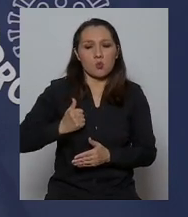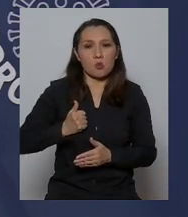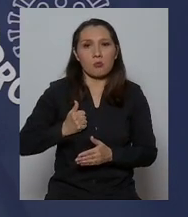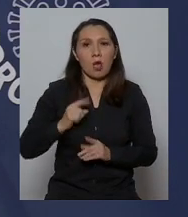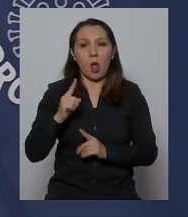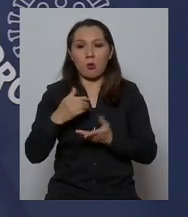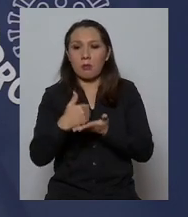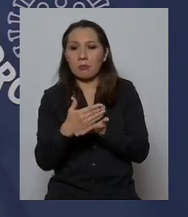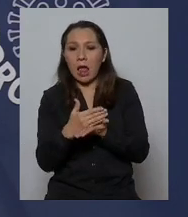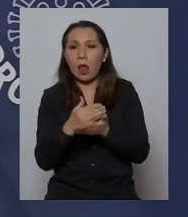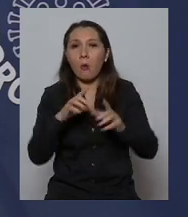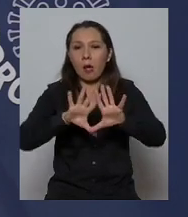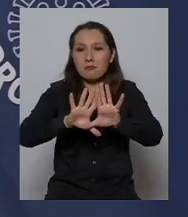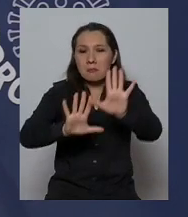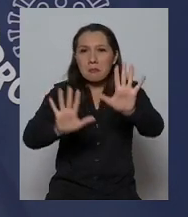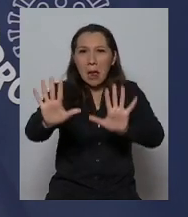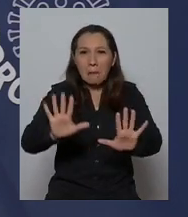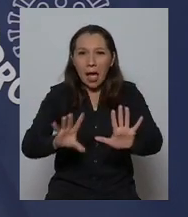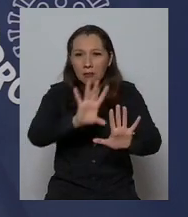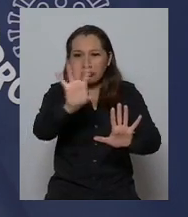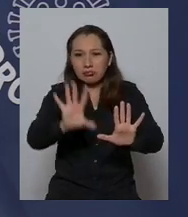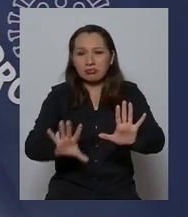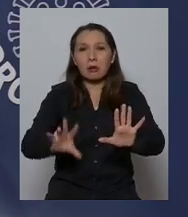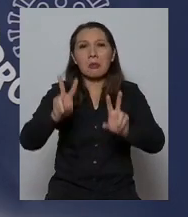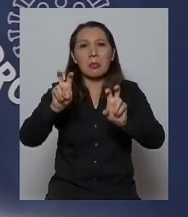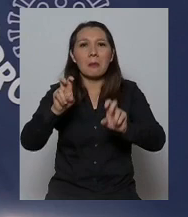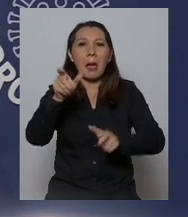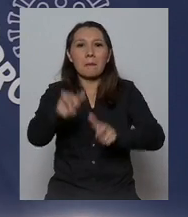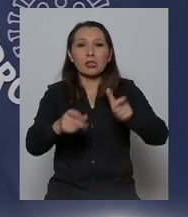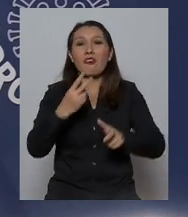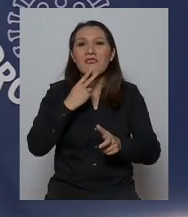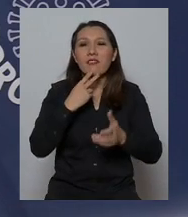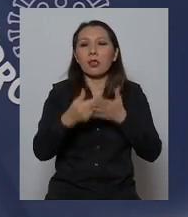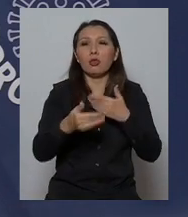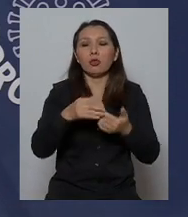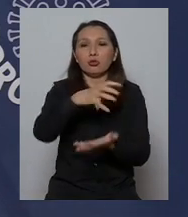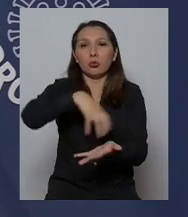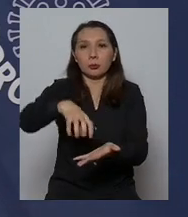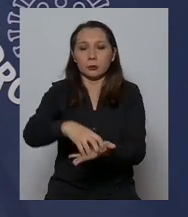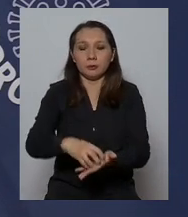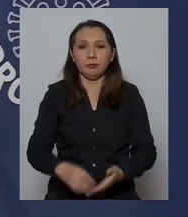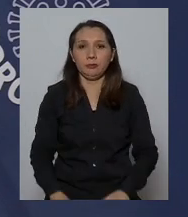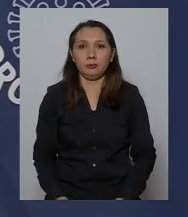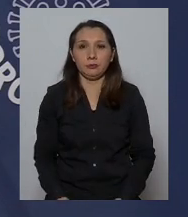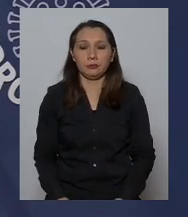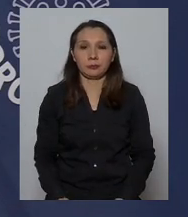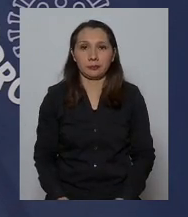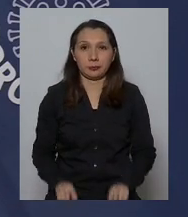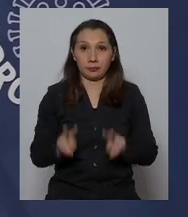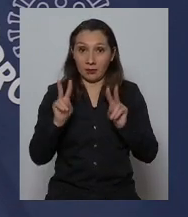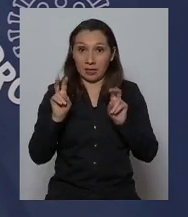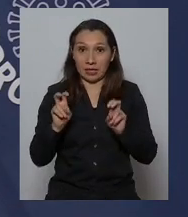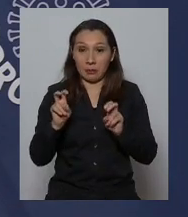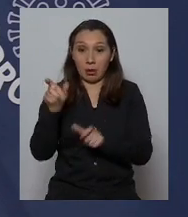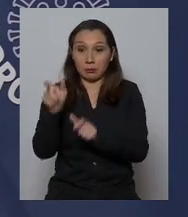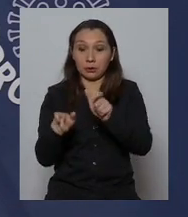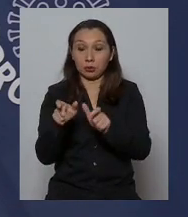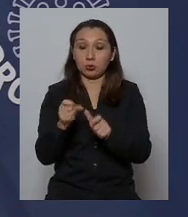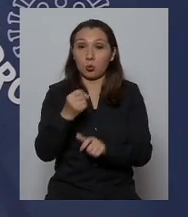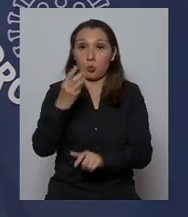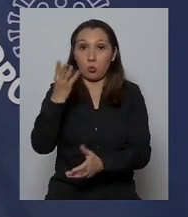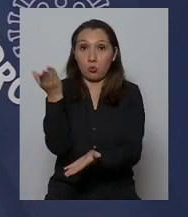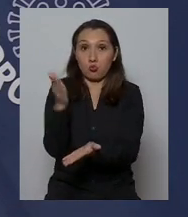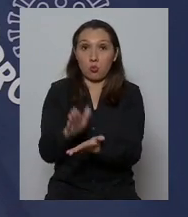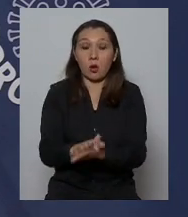el plano político geográfico de una comuna respecto a los fallecidos